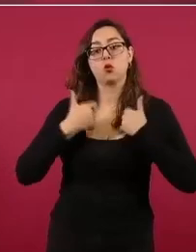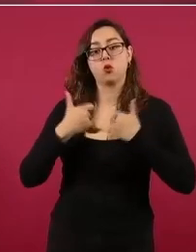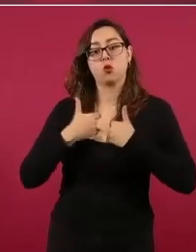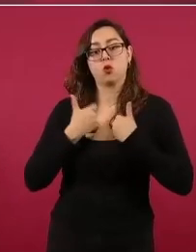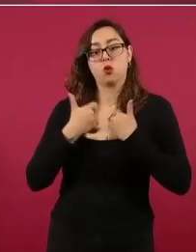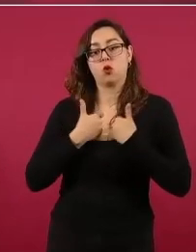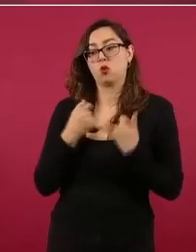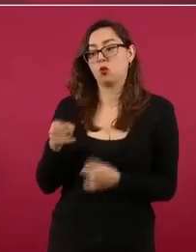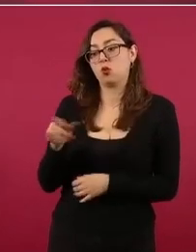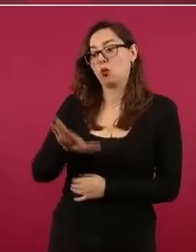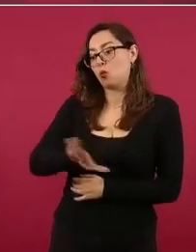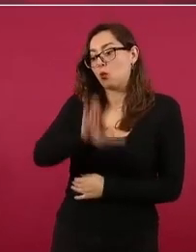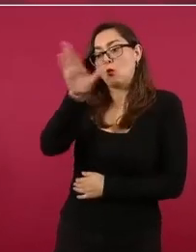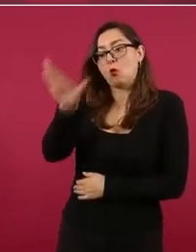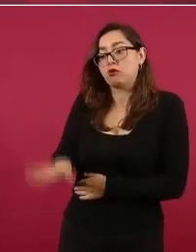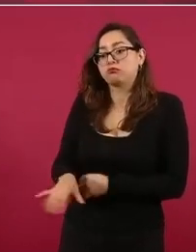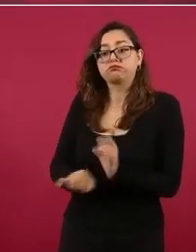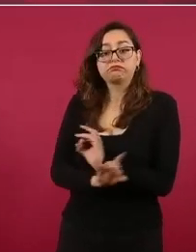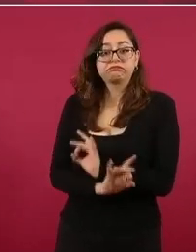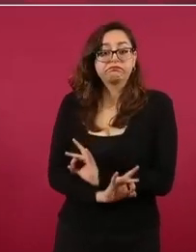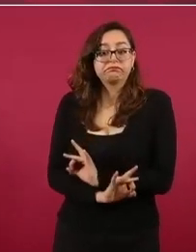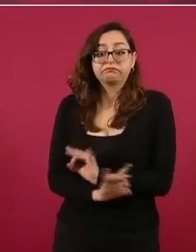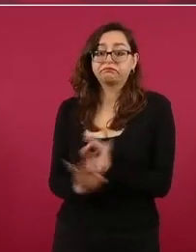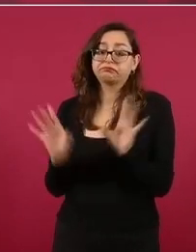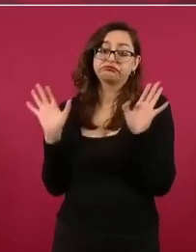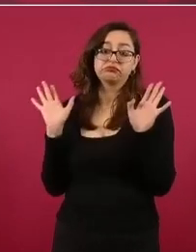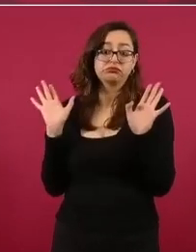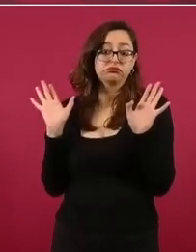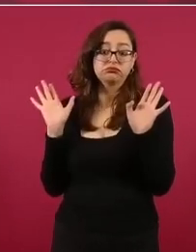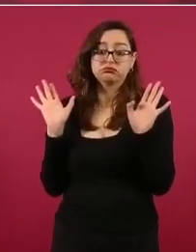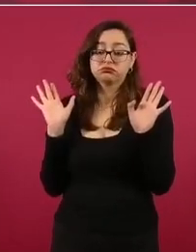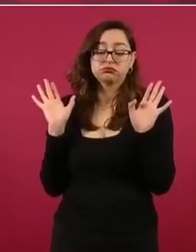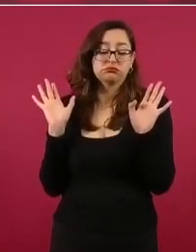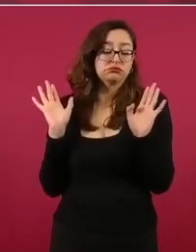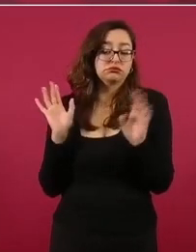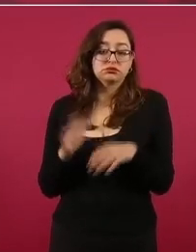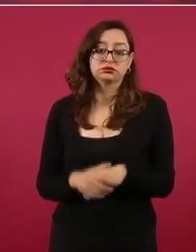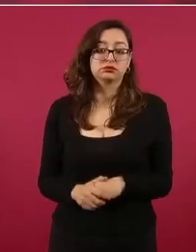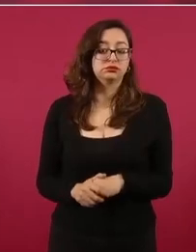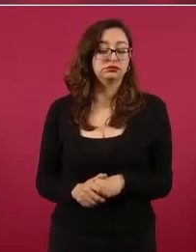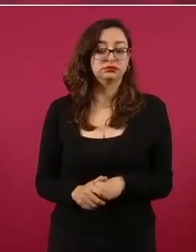se ve ocasionada por otra causa,